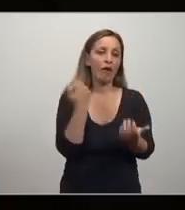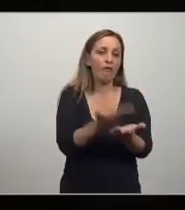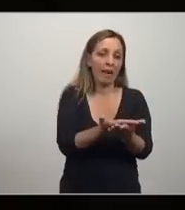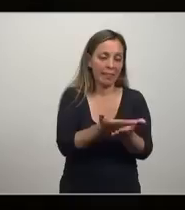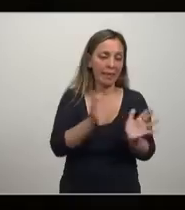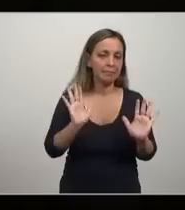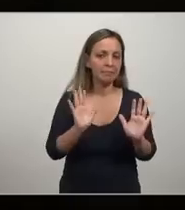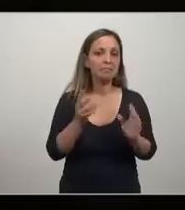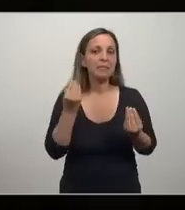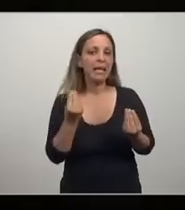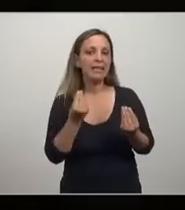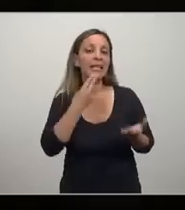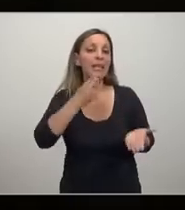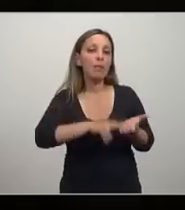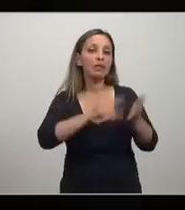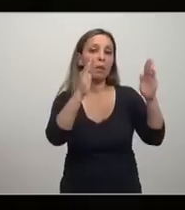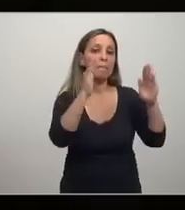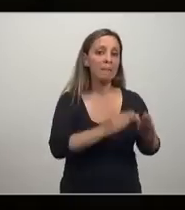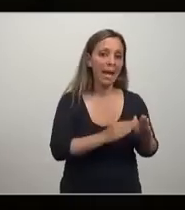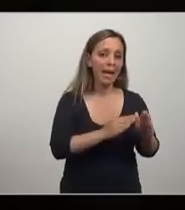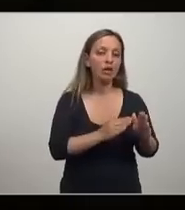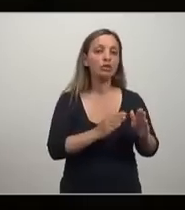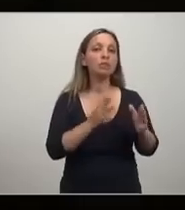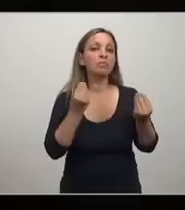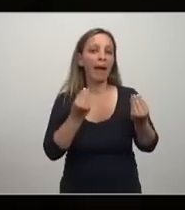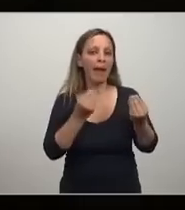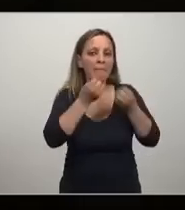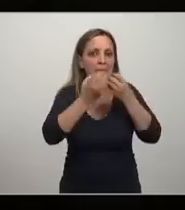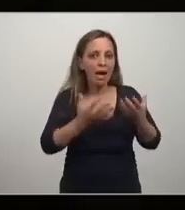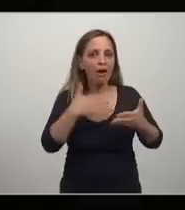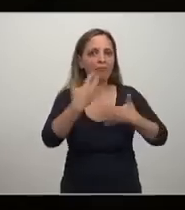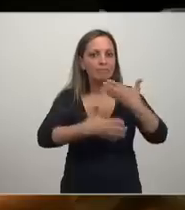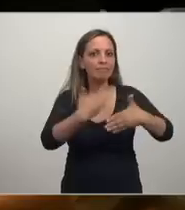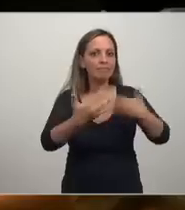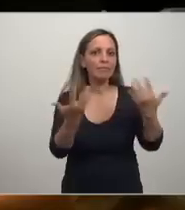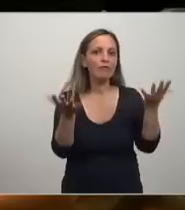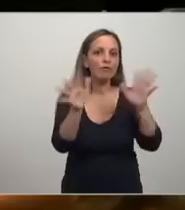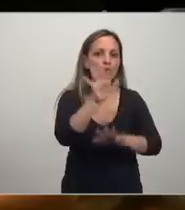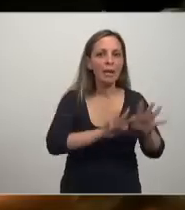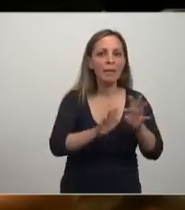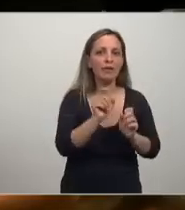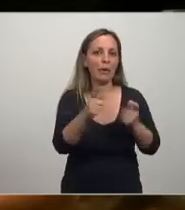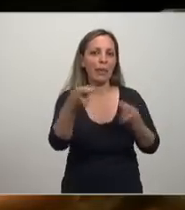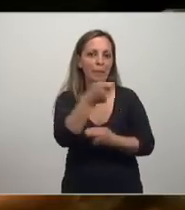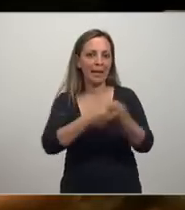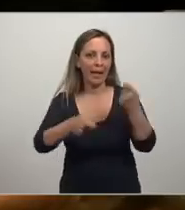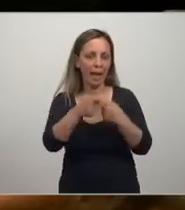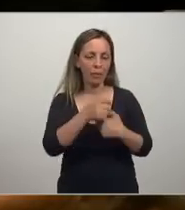esencia proclamaba menores impuestos y deregulación para un mejor funcionamiento de los mercados.